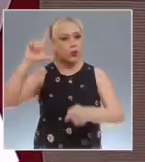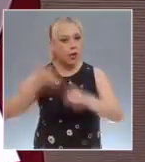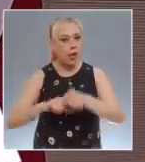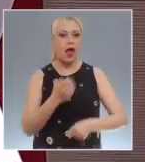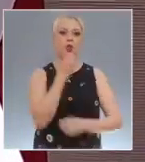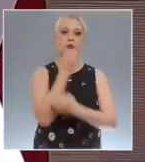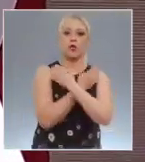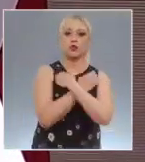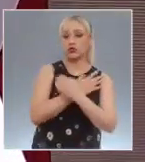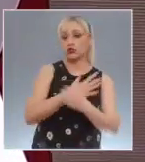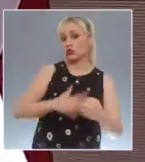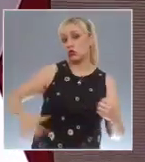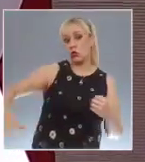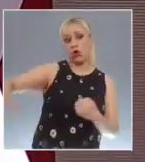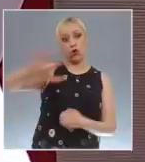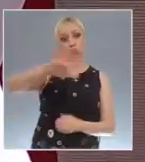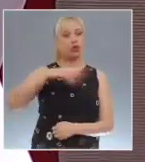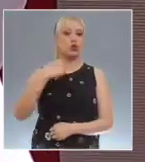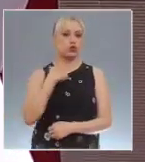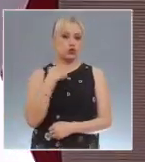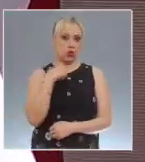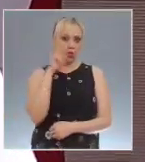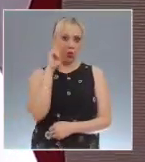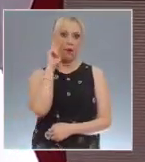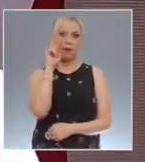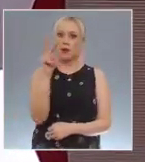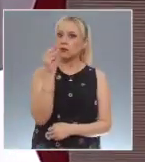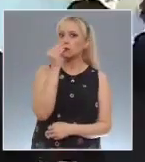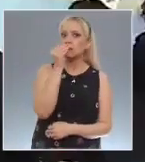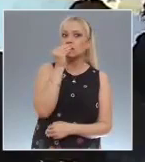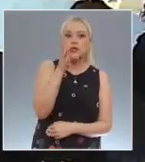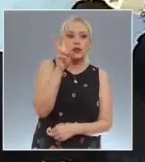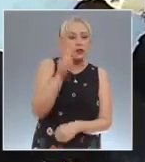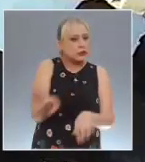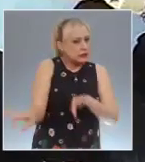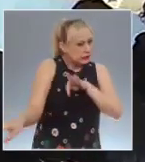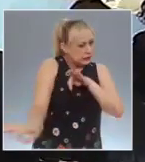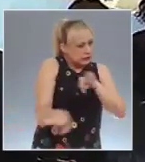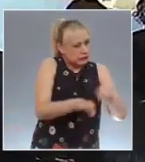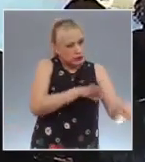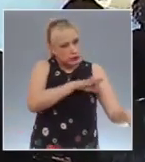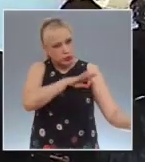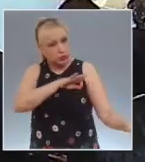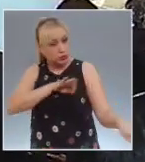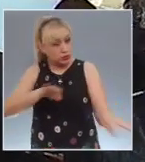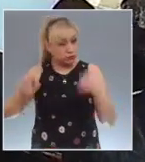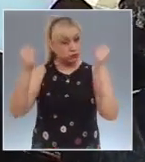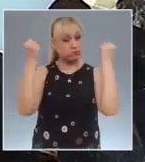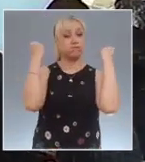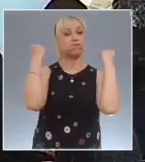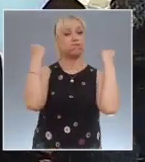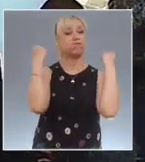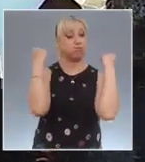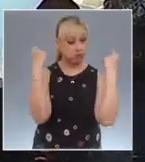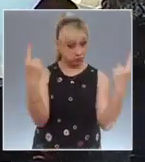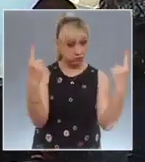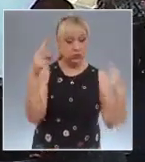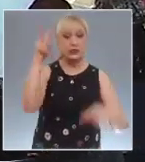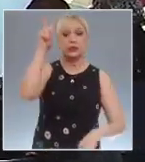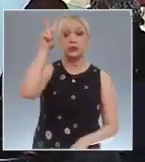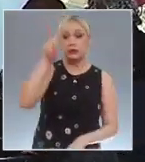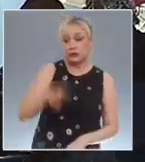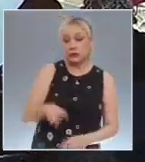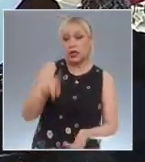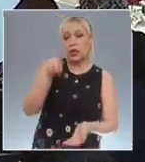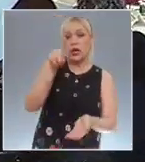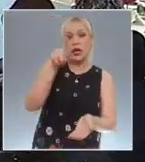televisoras que me parece heroico el trabajo que tienen que hacer en un mundo donde efectivamente los contenidos ligeros